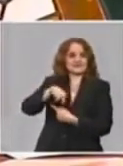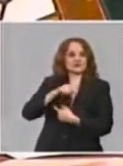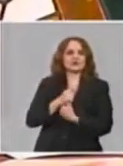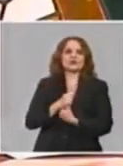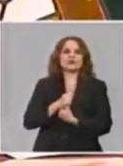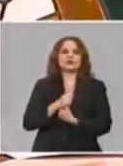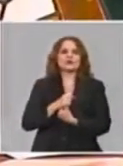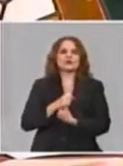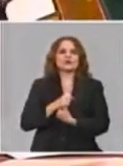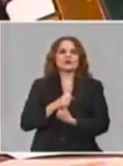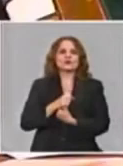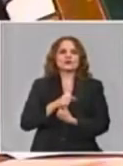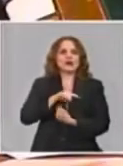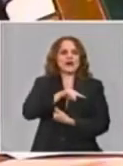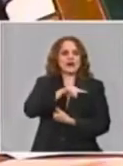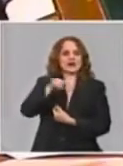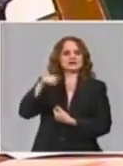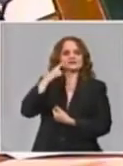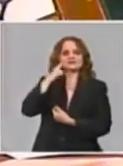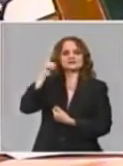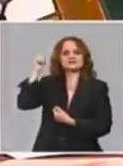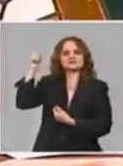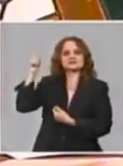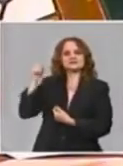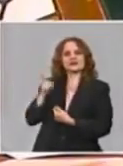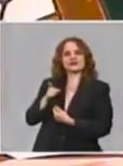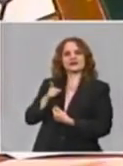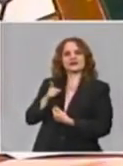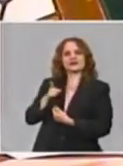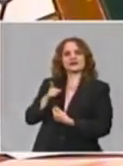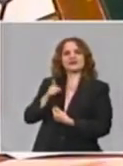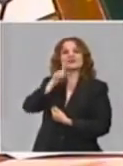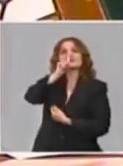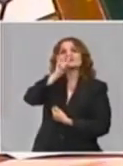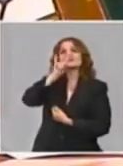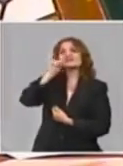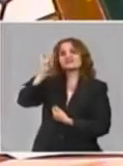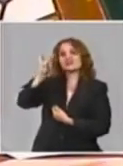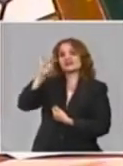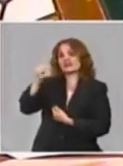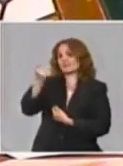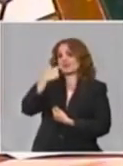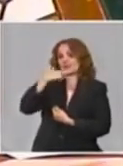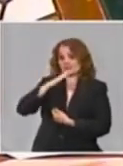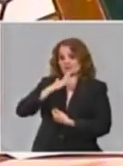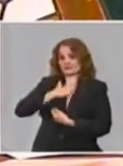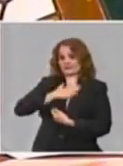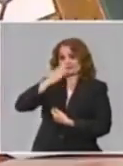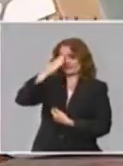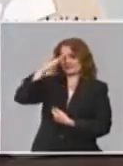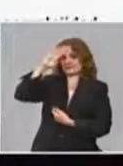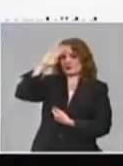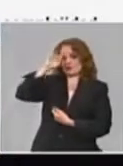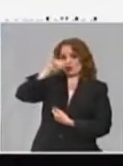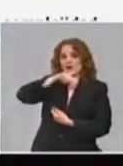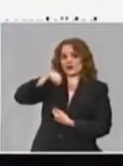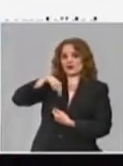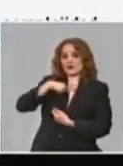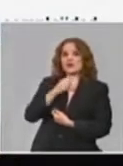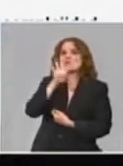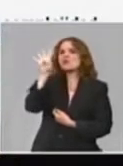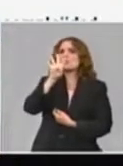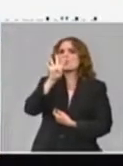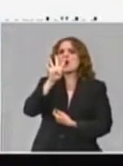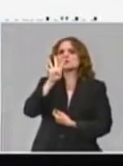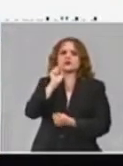como usted decía, hay 17 productos que los tenemos en el país, 4 que son importados, pero que